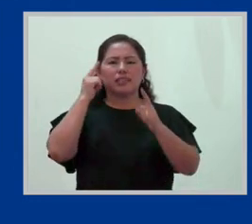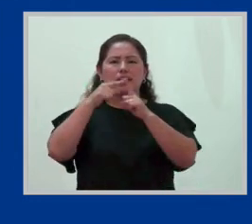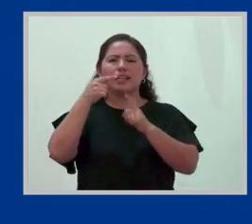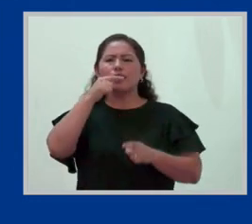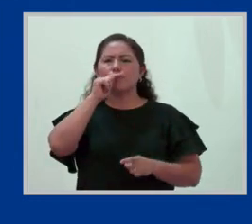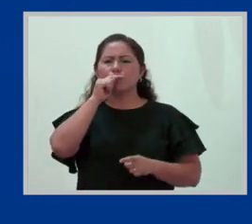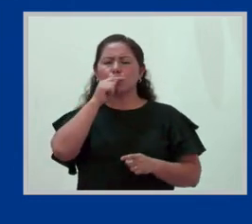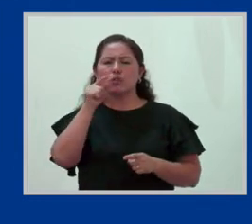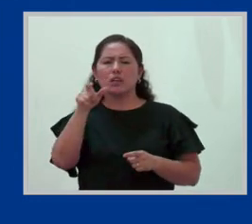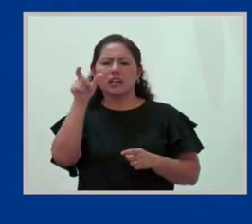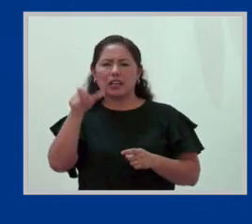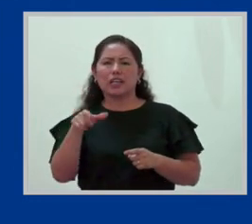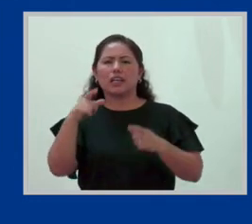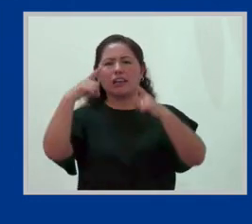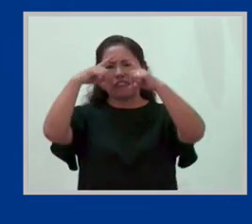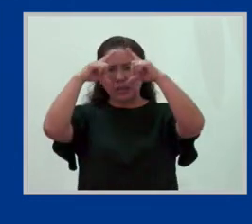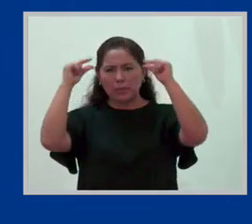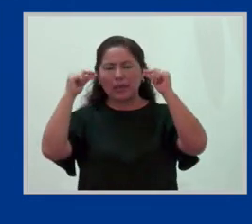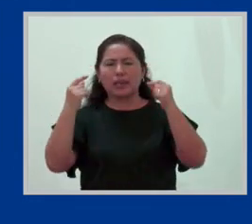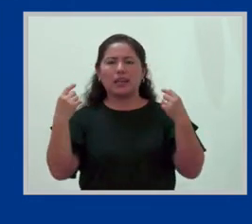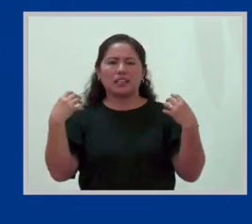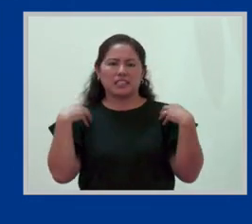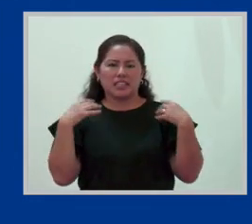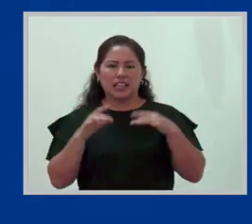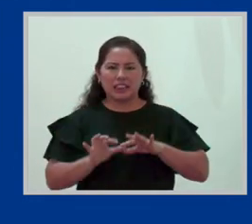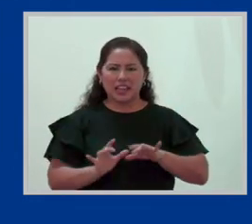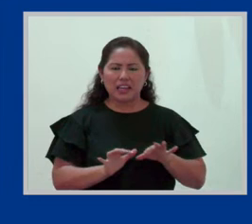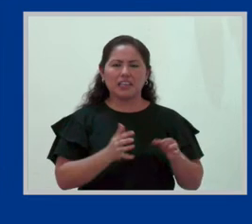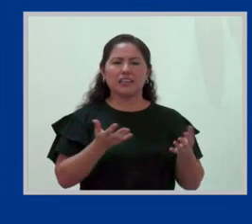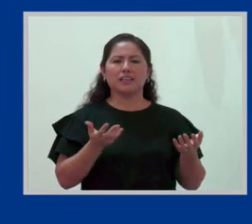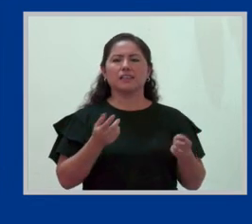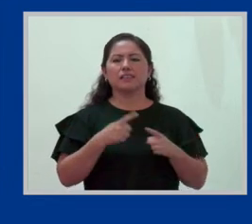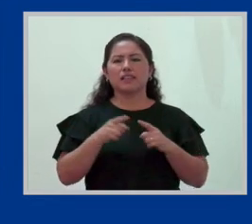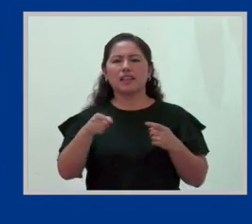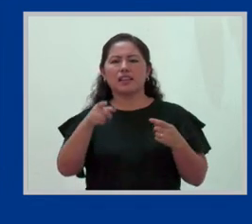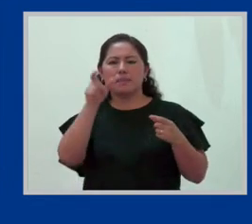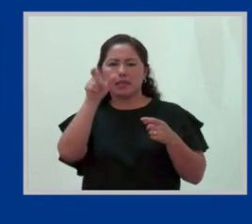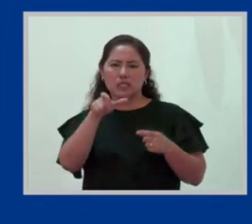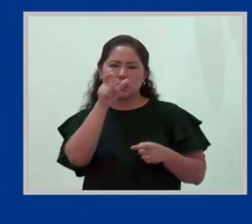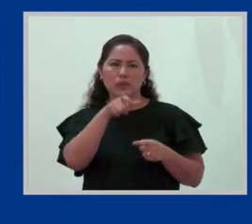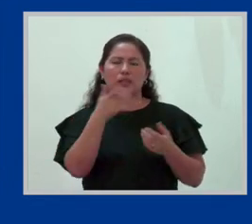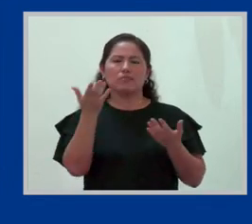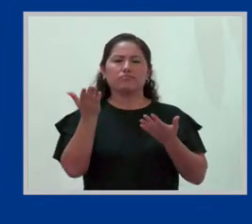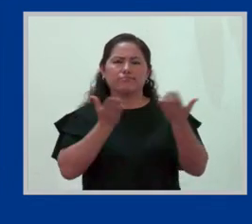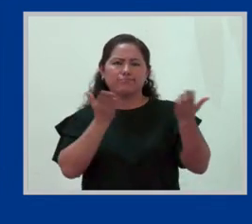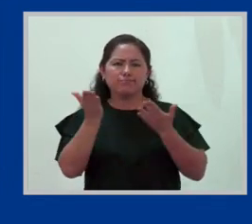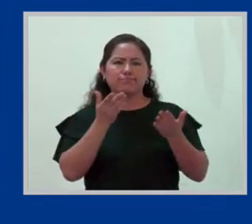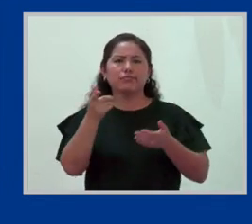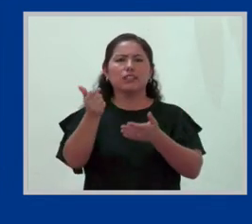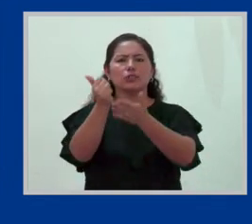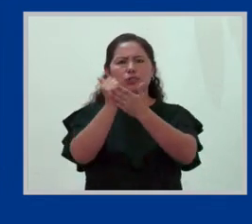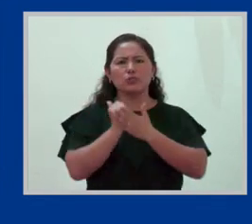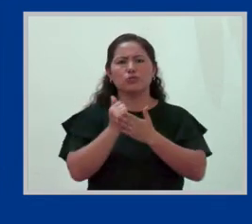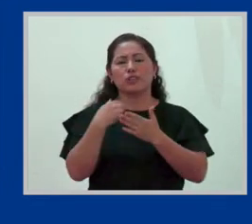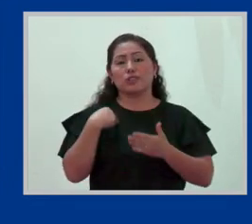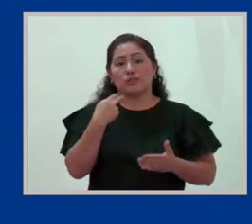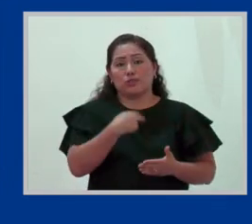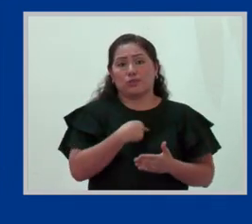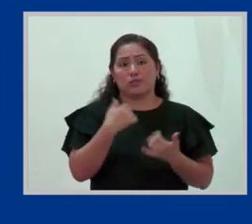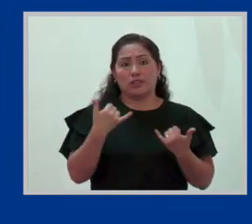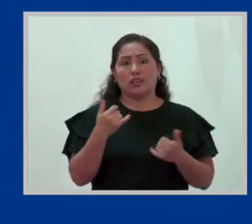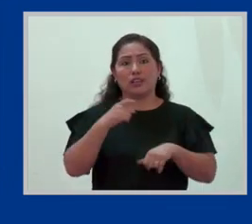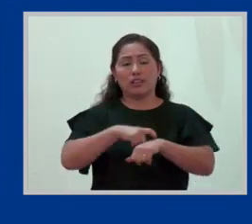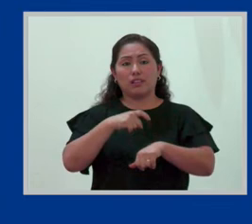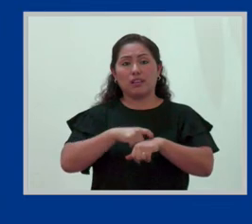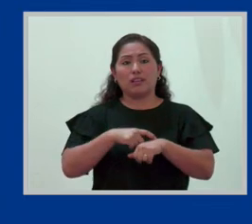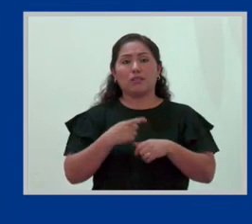de enfermeras o de secretarias, porque son personas, además, serviciales y que nos ayudan en esos aspectos, mientras que